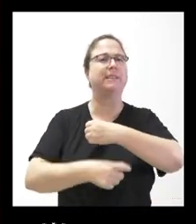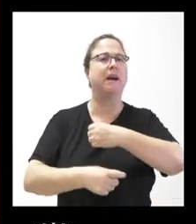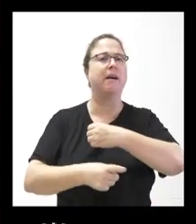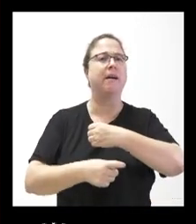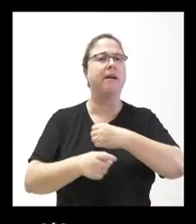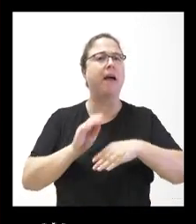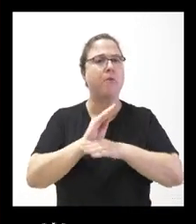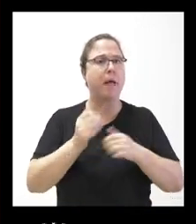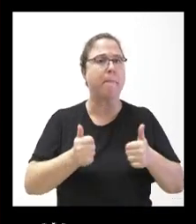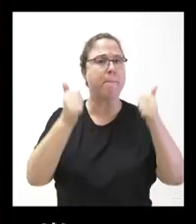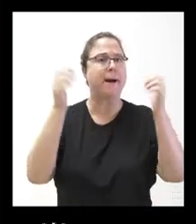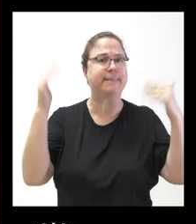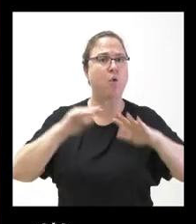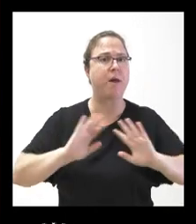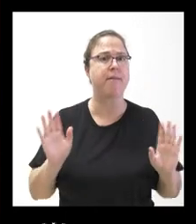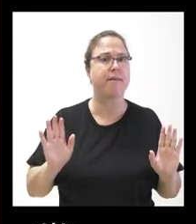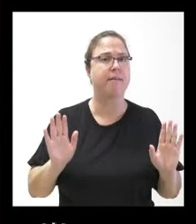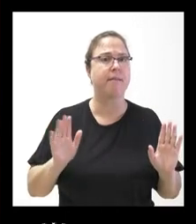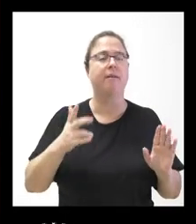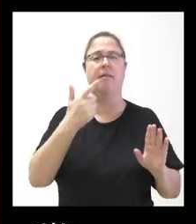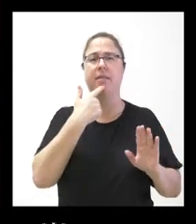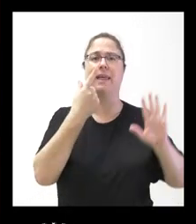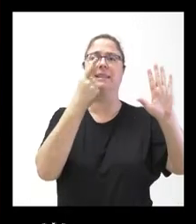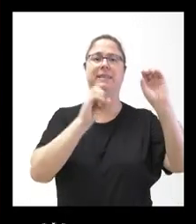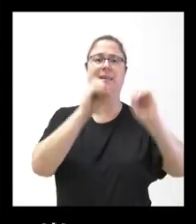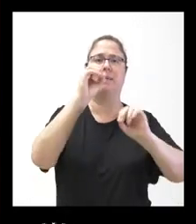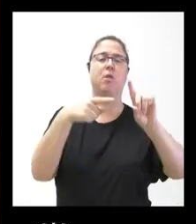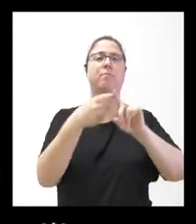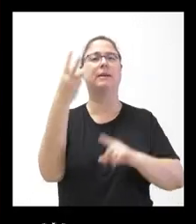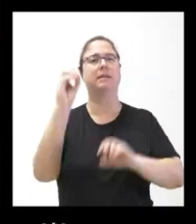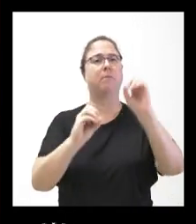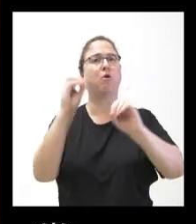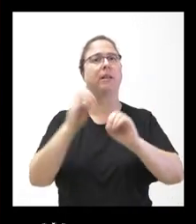ayudas que las que ha especificado, 60% y 30%.